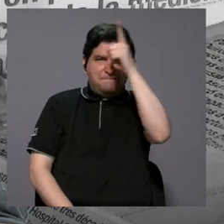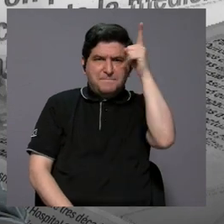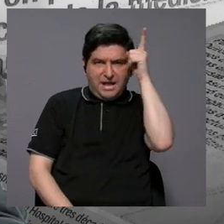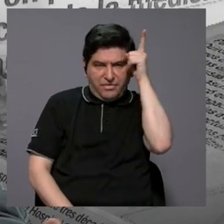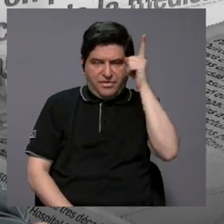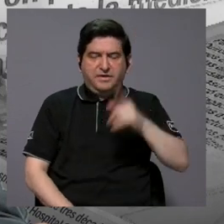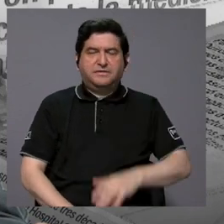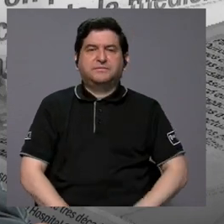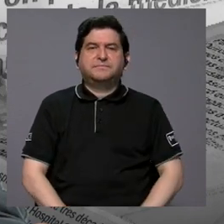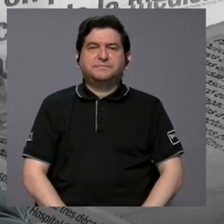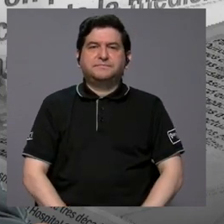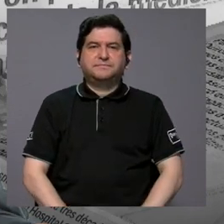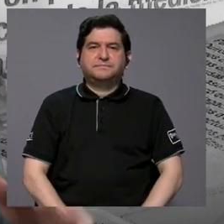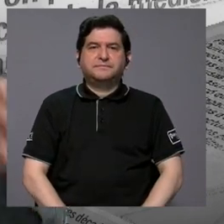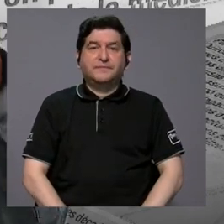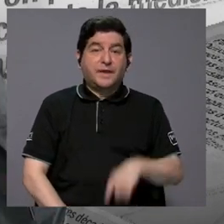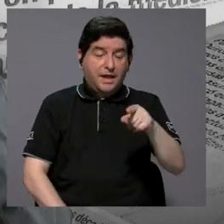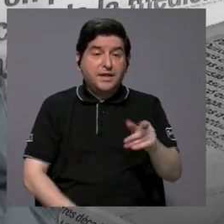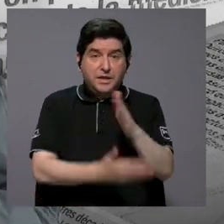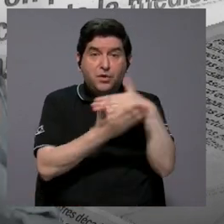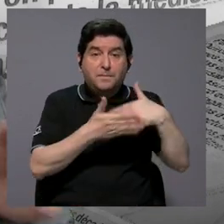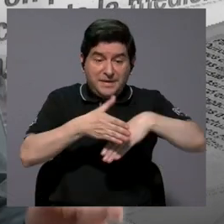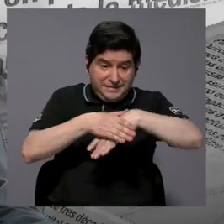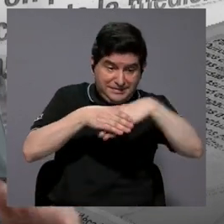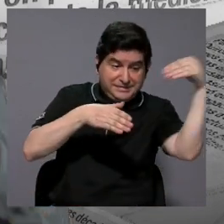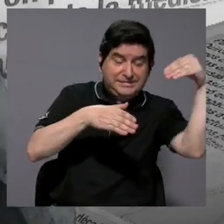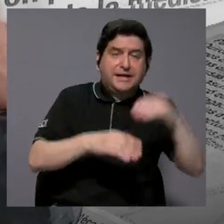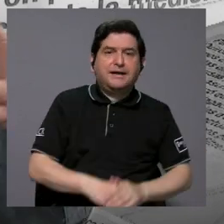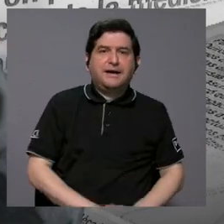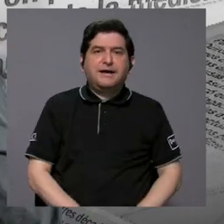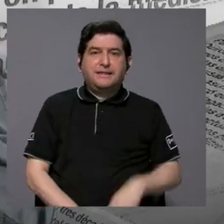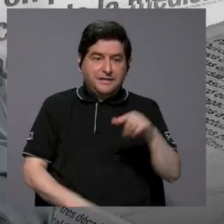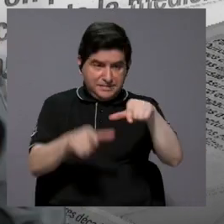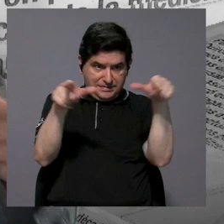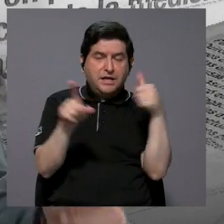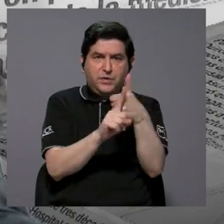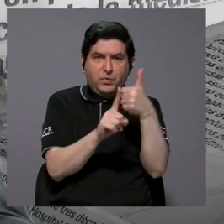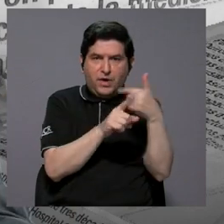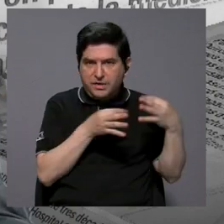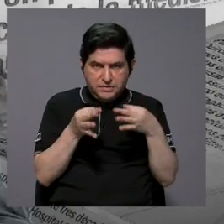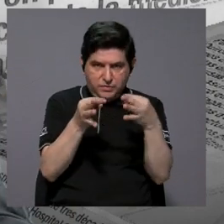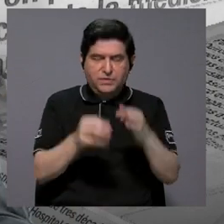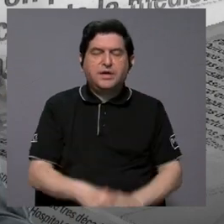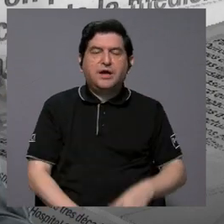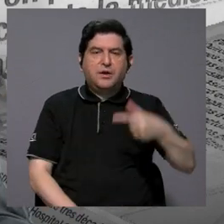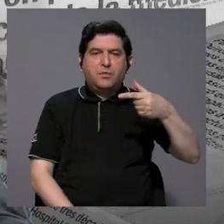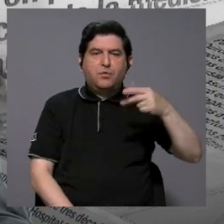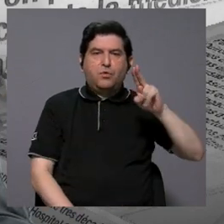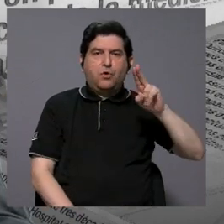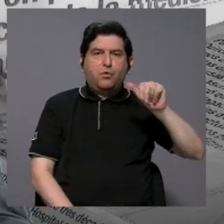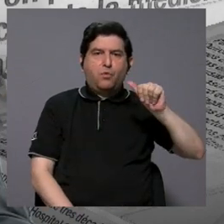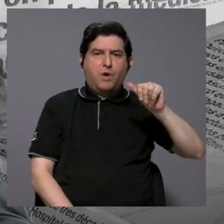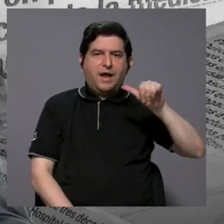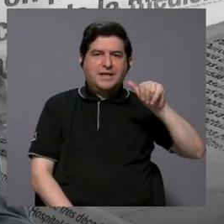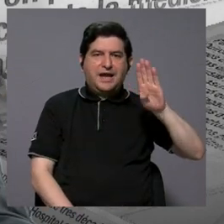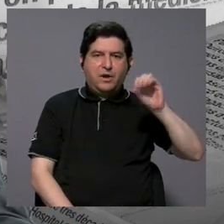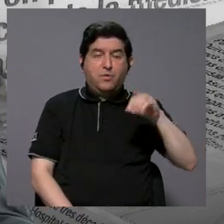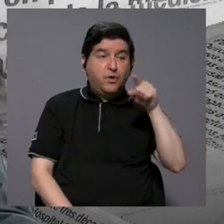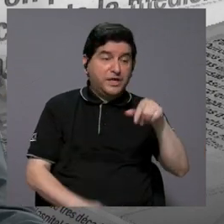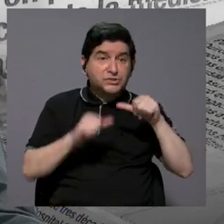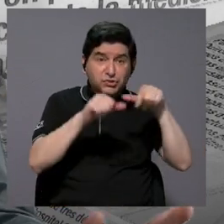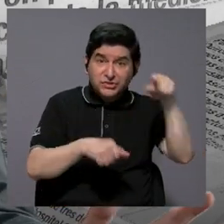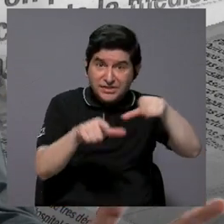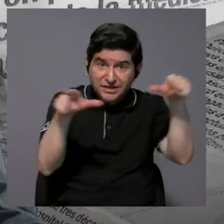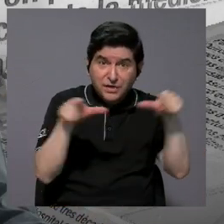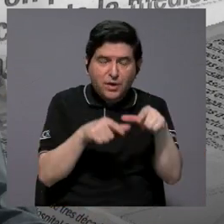en España, con piezas que salieron de Guayabo, ¿verdad?, entre otros sitios, pero de Guayabo también. ¿Y todavía esas piezas están allá?